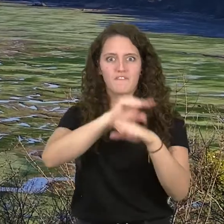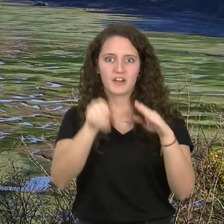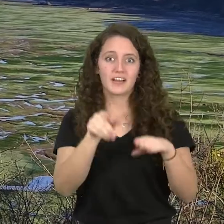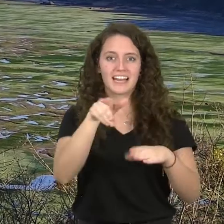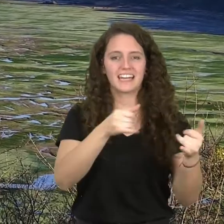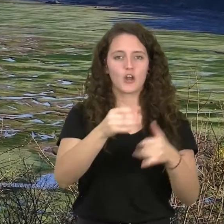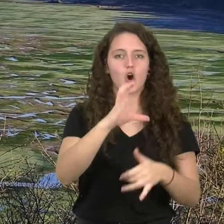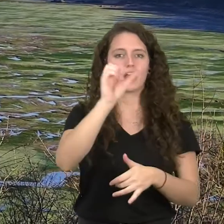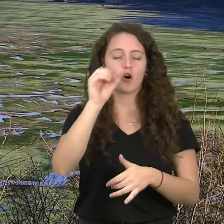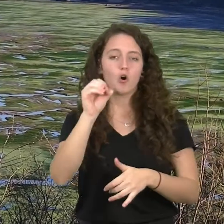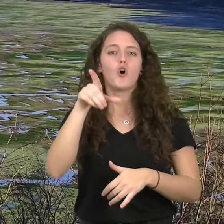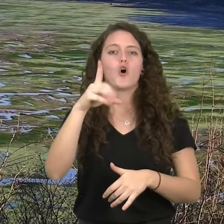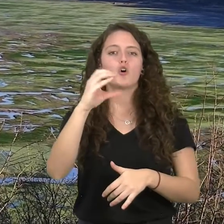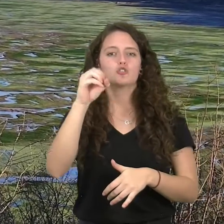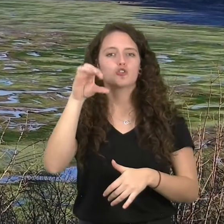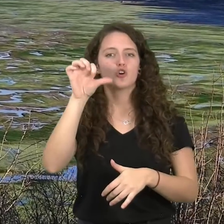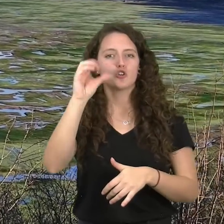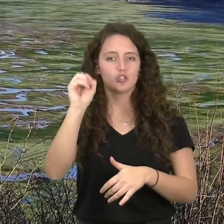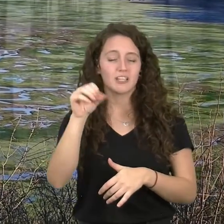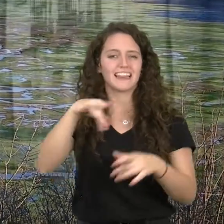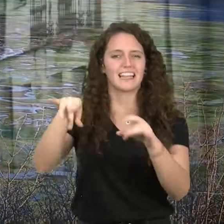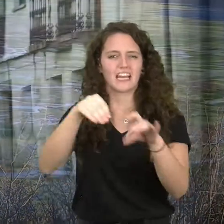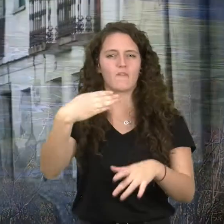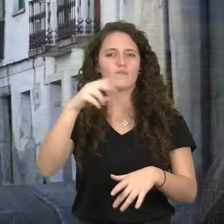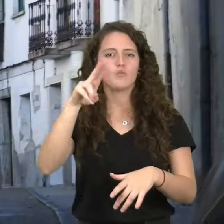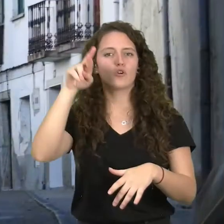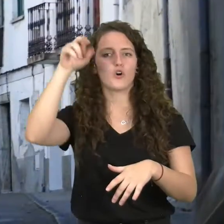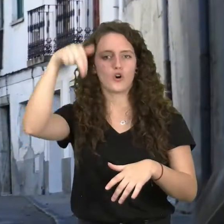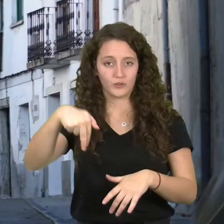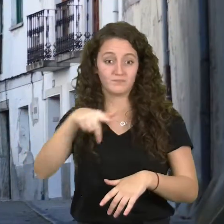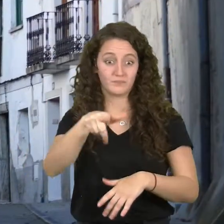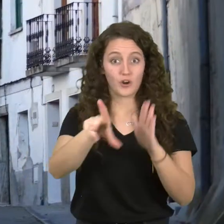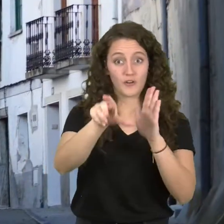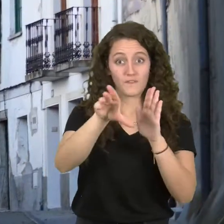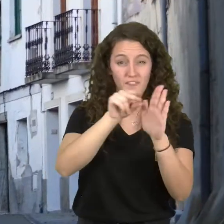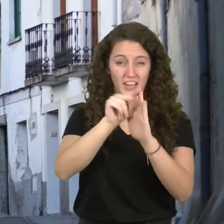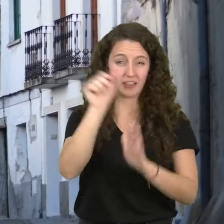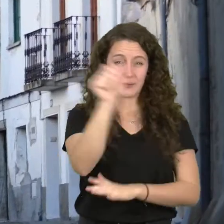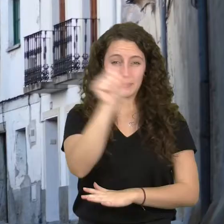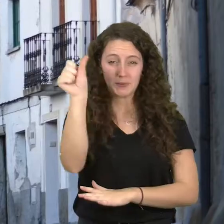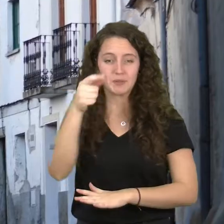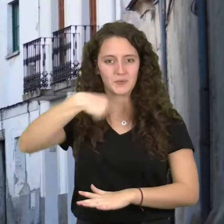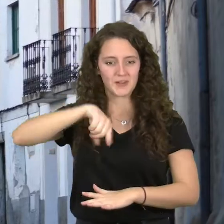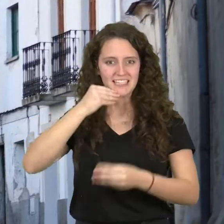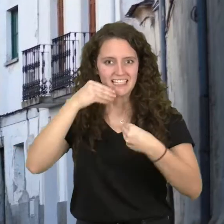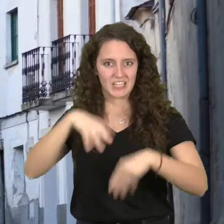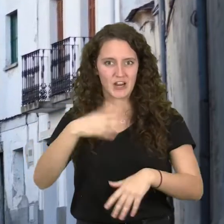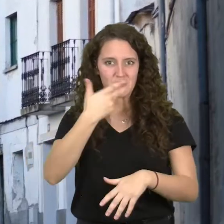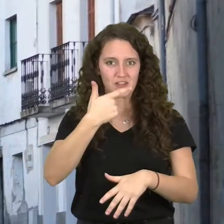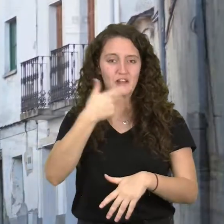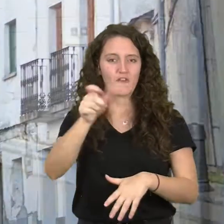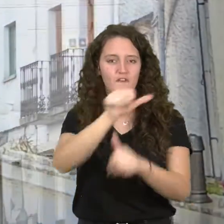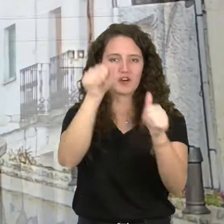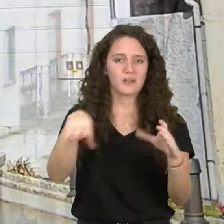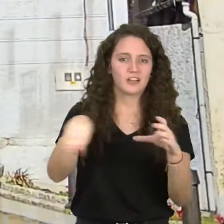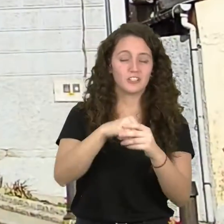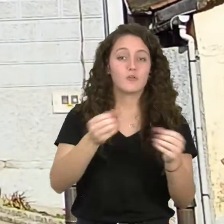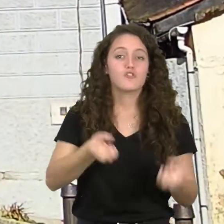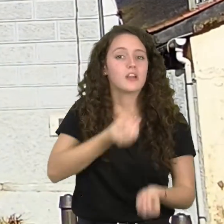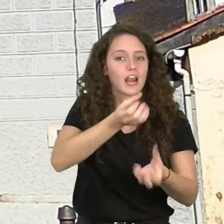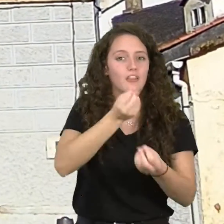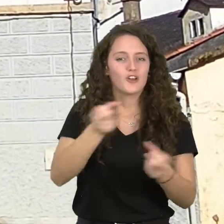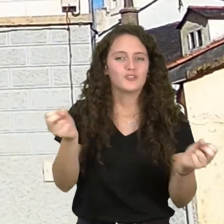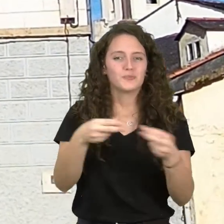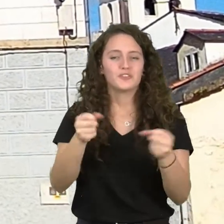Río Eo, Oscos y Terras de Burón. A través de estos vídeos conocerás nuestra historia de un modo inclusivo con narración,